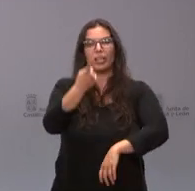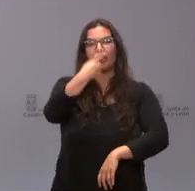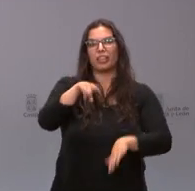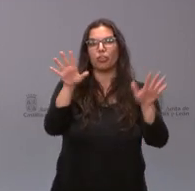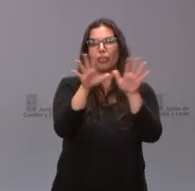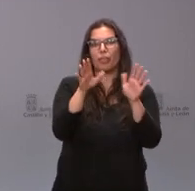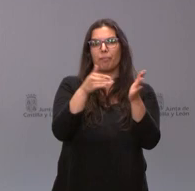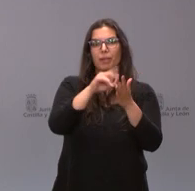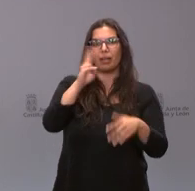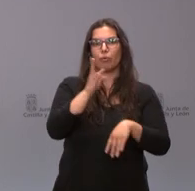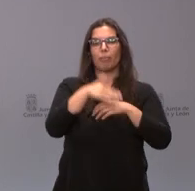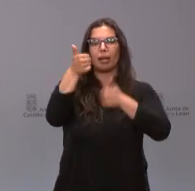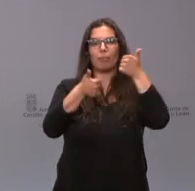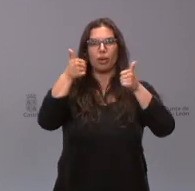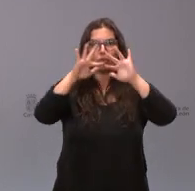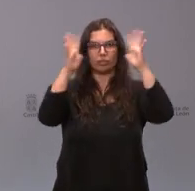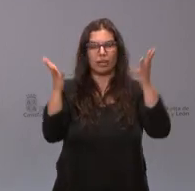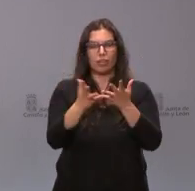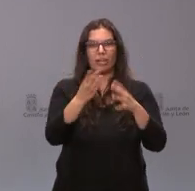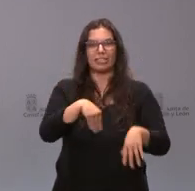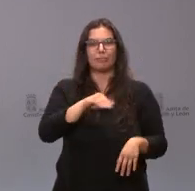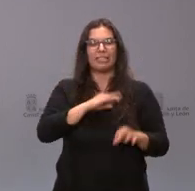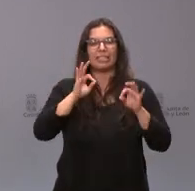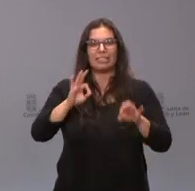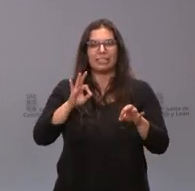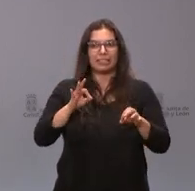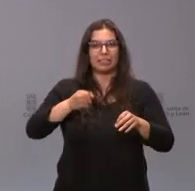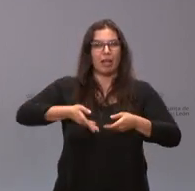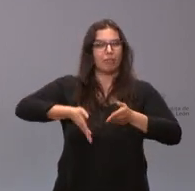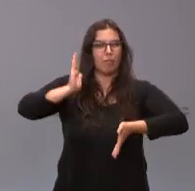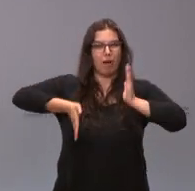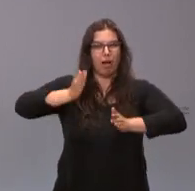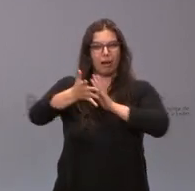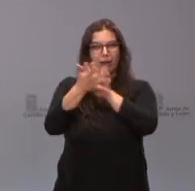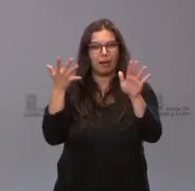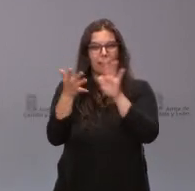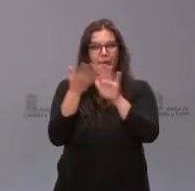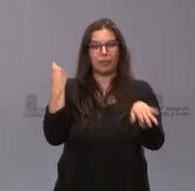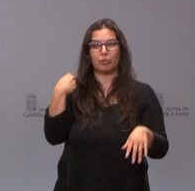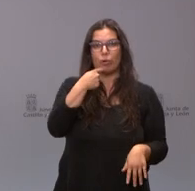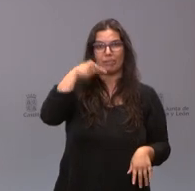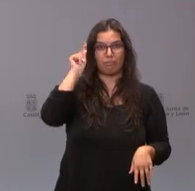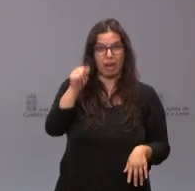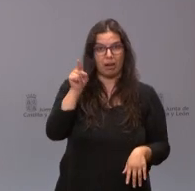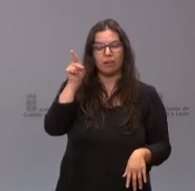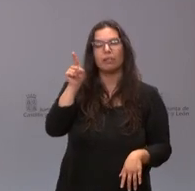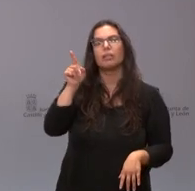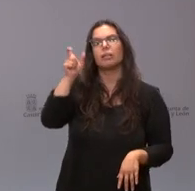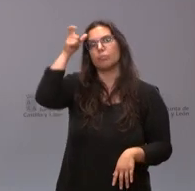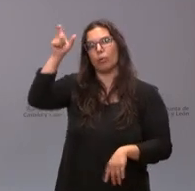euros para los campeonatos internacionales de España en pista rápida, Villa del Espinar y tres